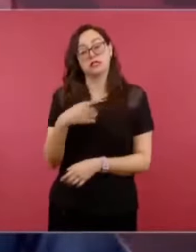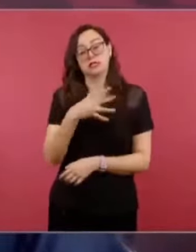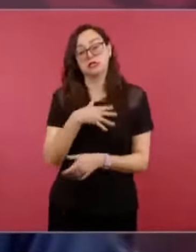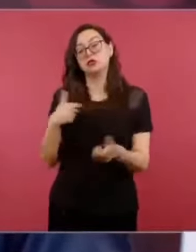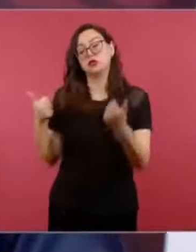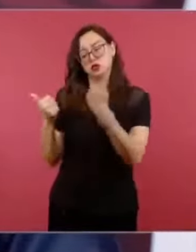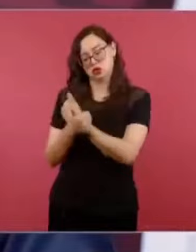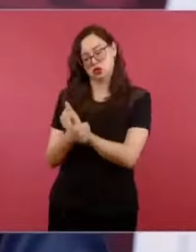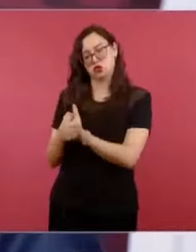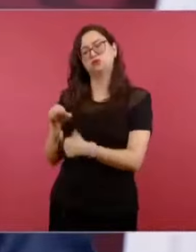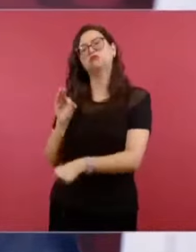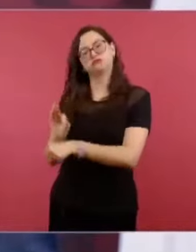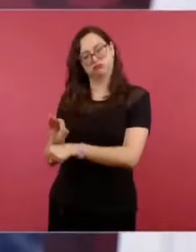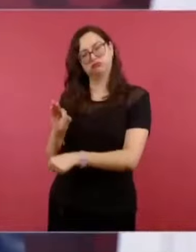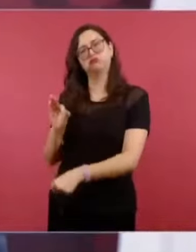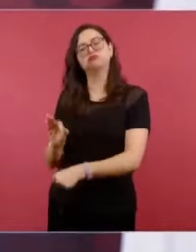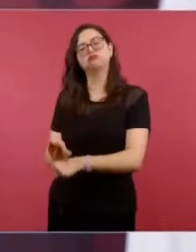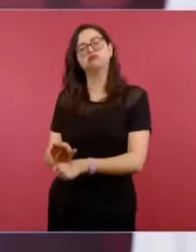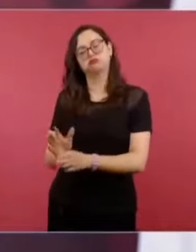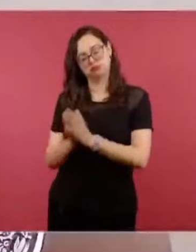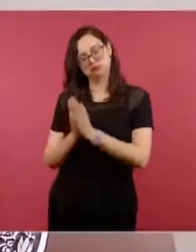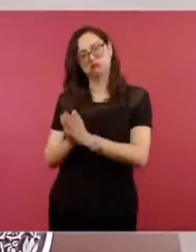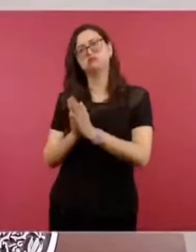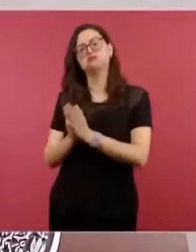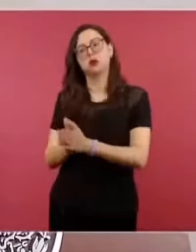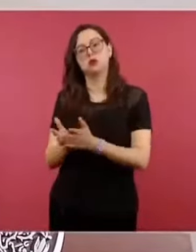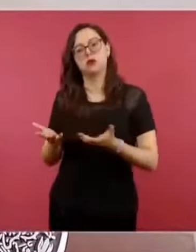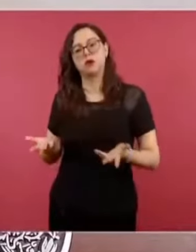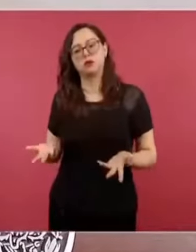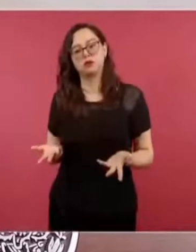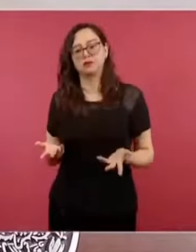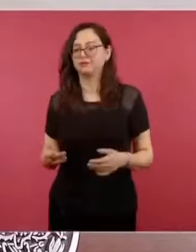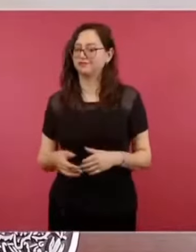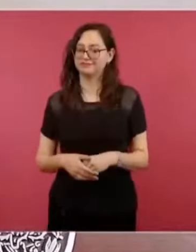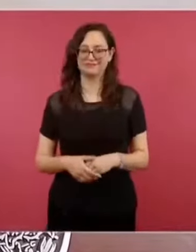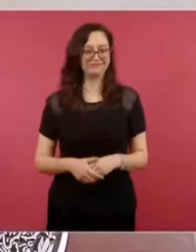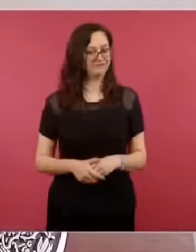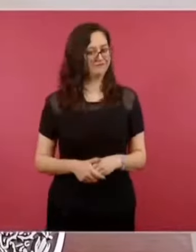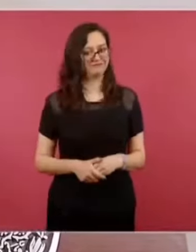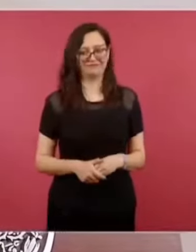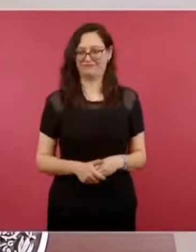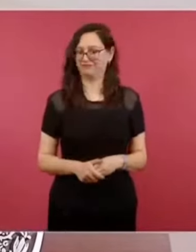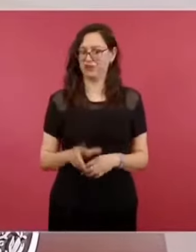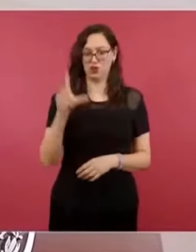ahí les encargo o ahí se los encargo, no.